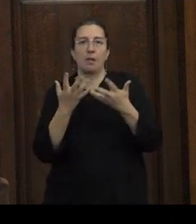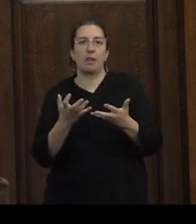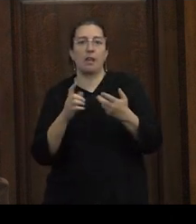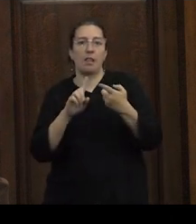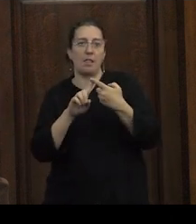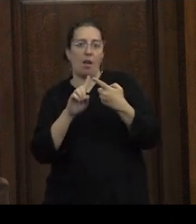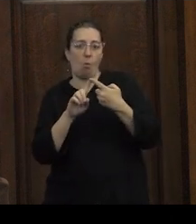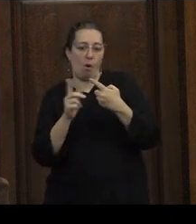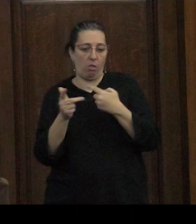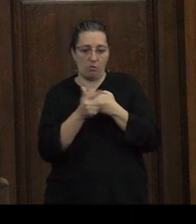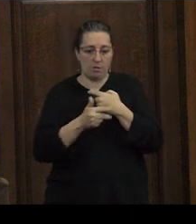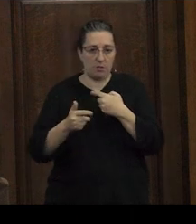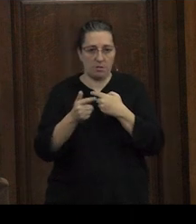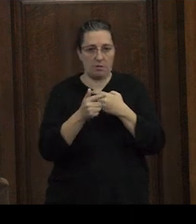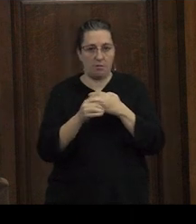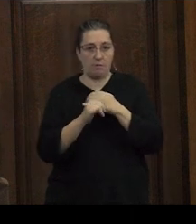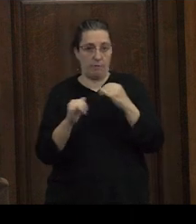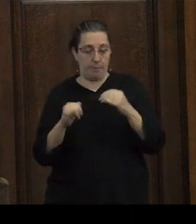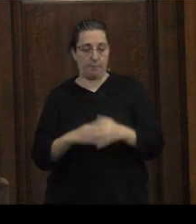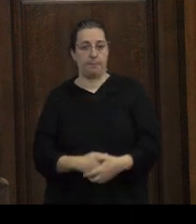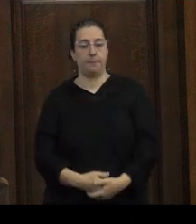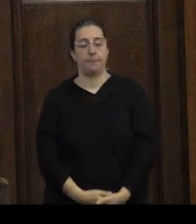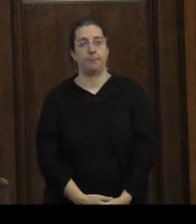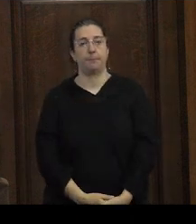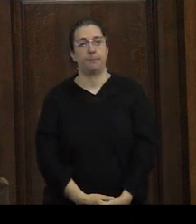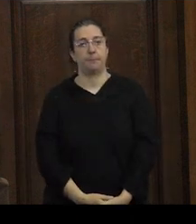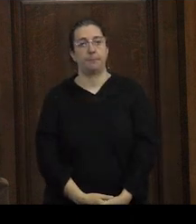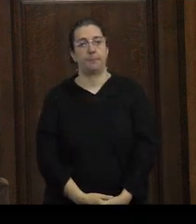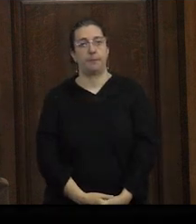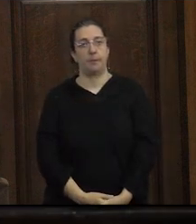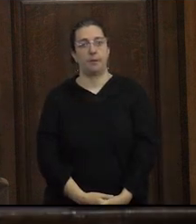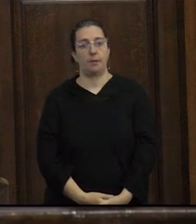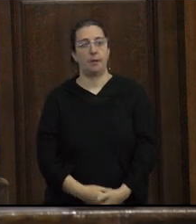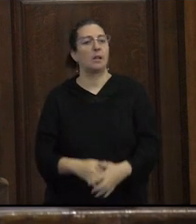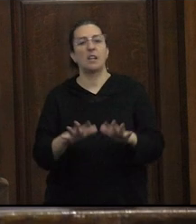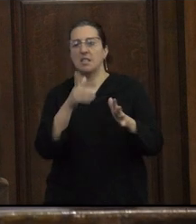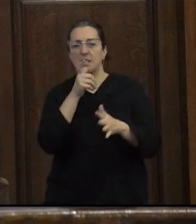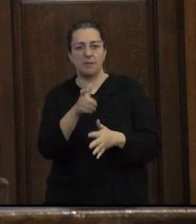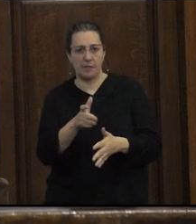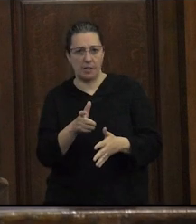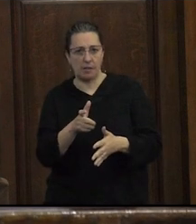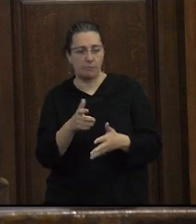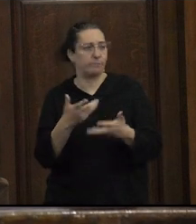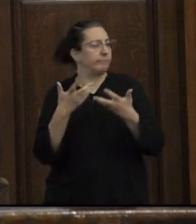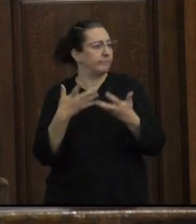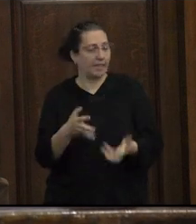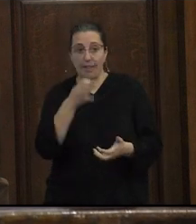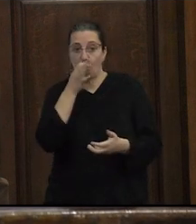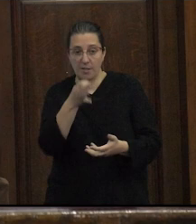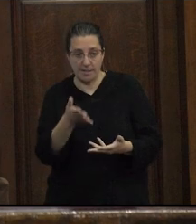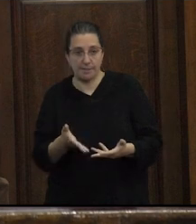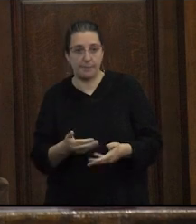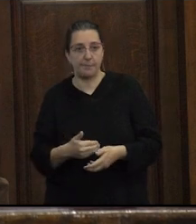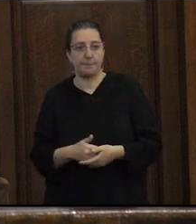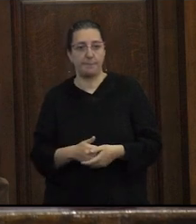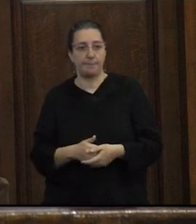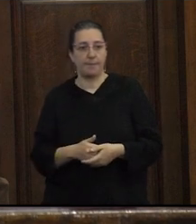conciliarse entre sí fin de la cita quiere decir o quiero decir